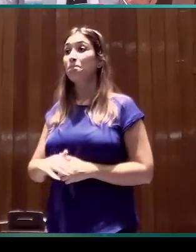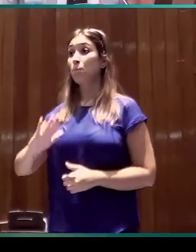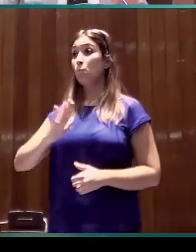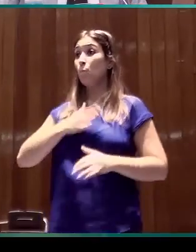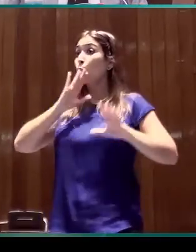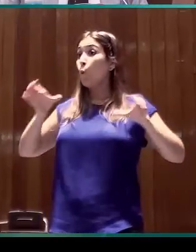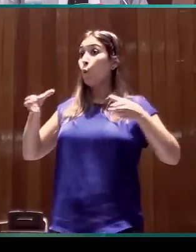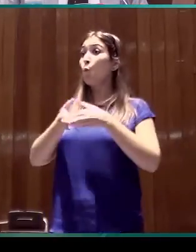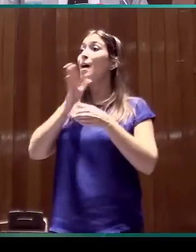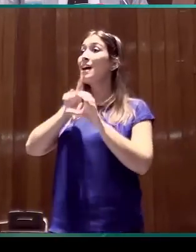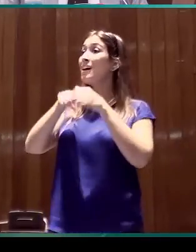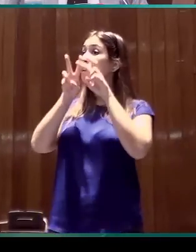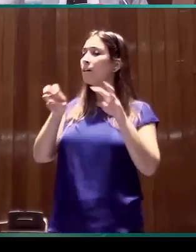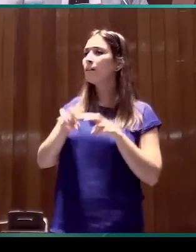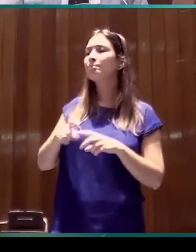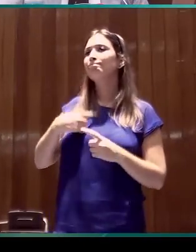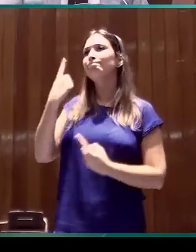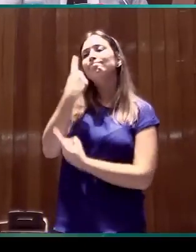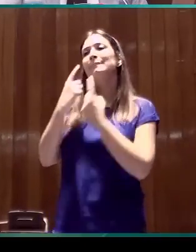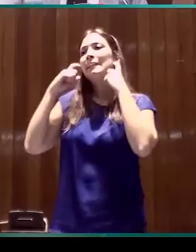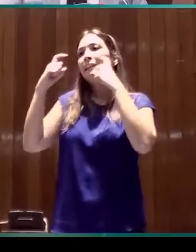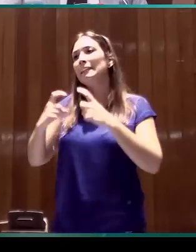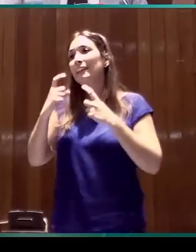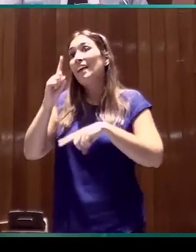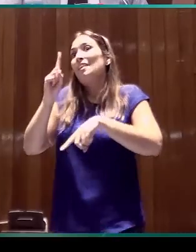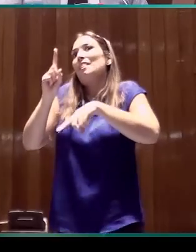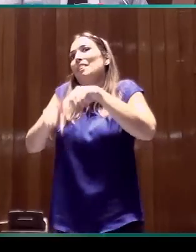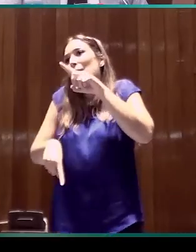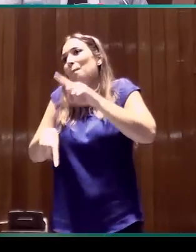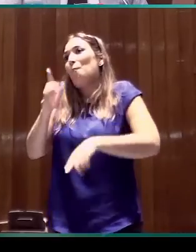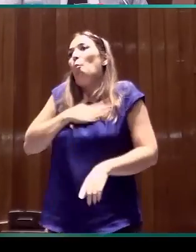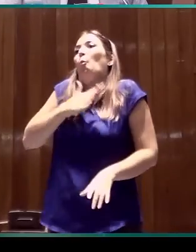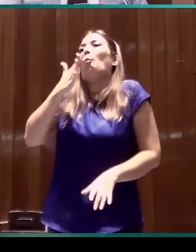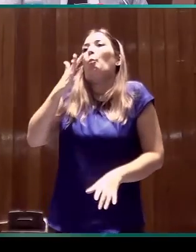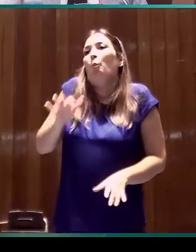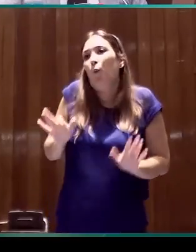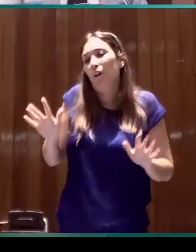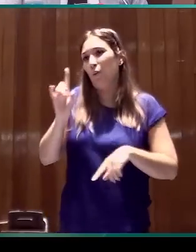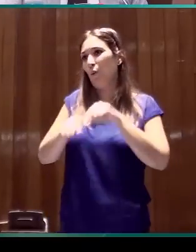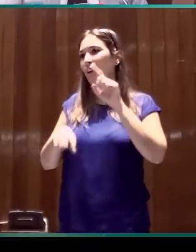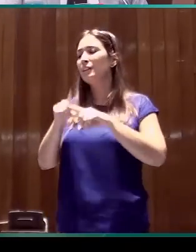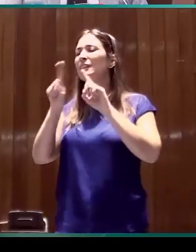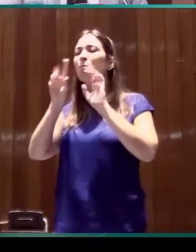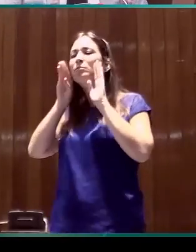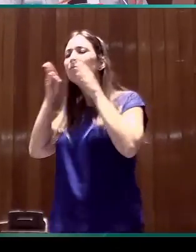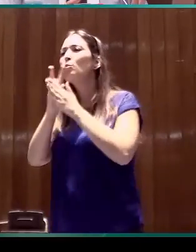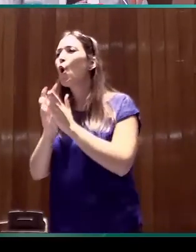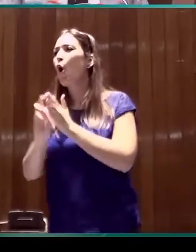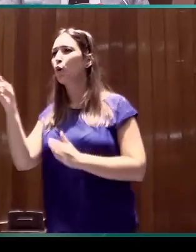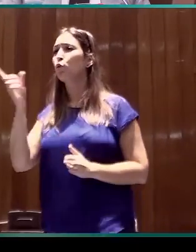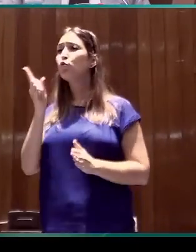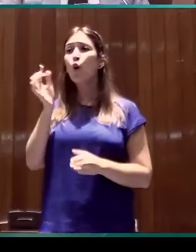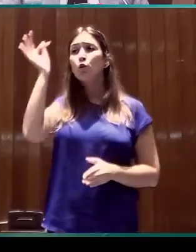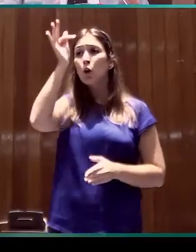intenta, en algunos casos, en la medida en que nuestras posibilidades lo permiten, pasar de la